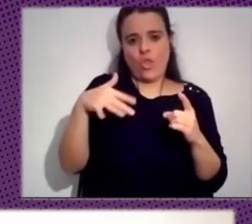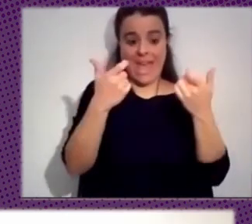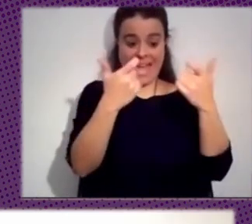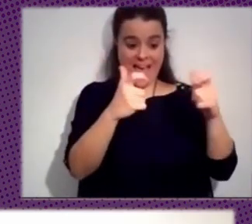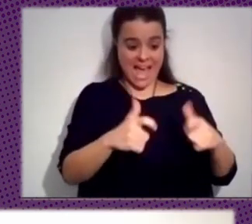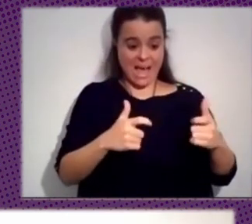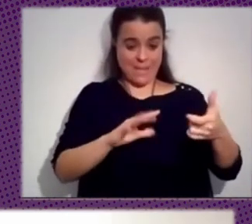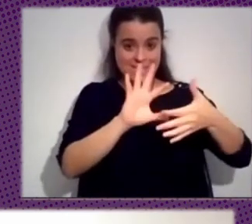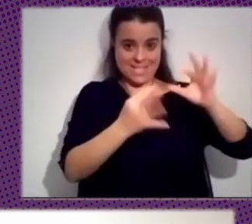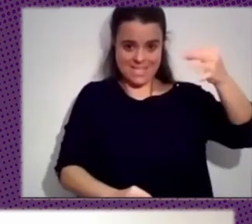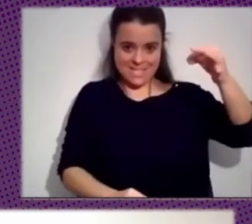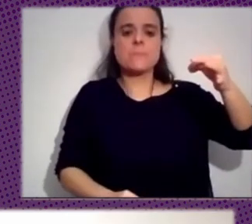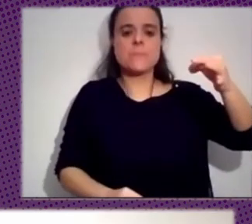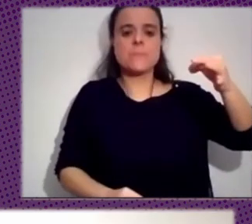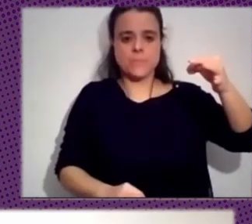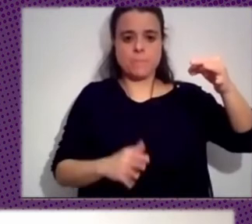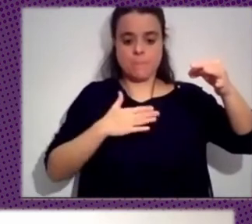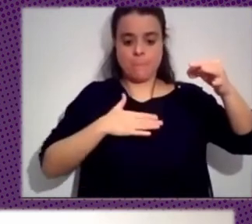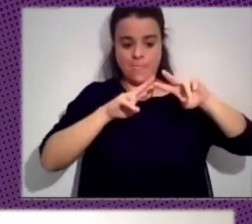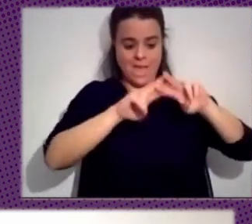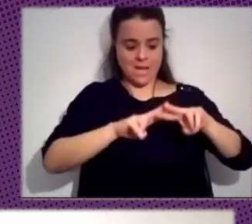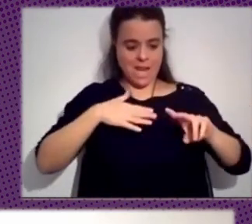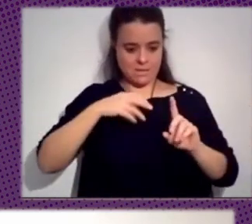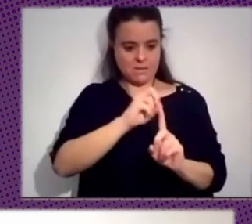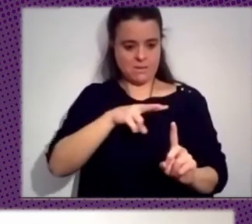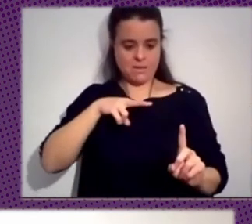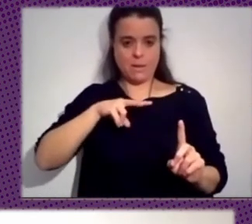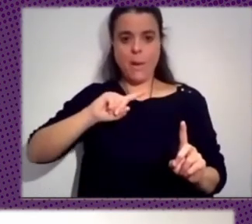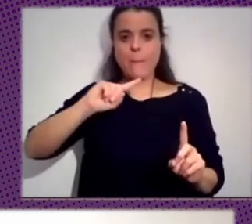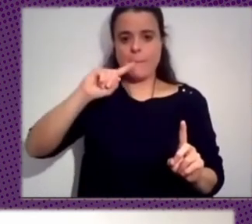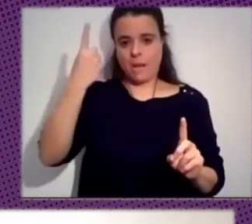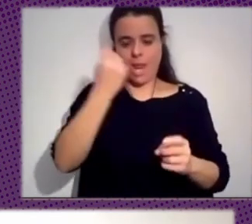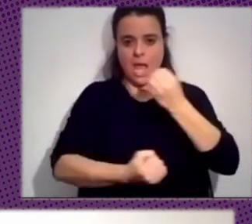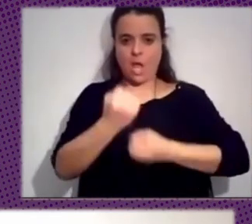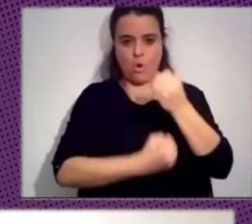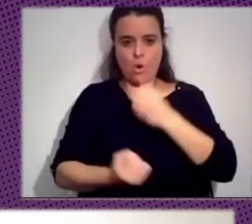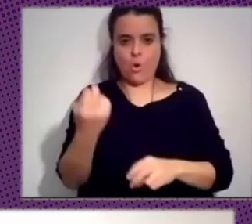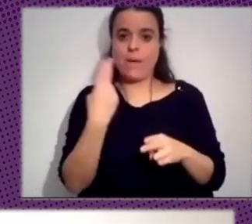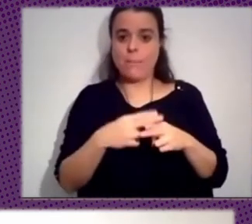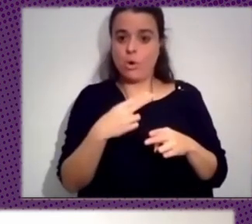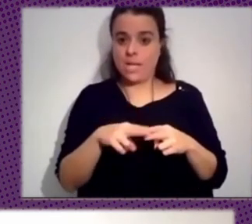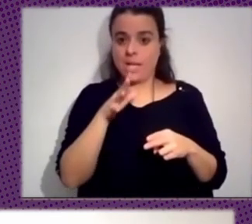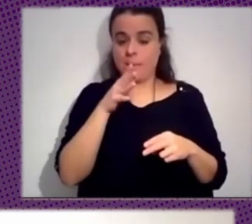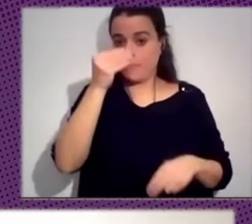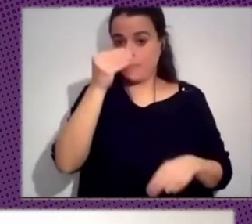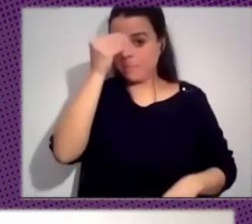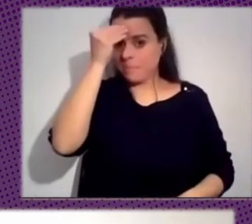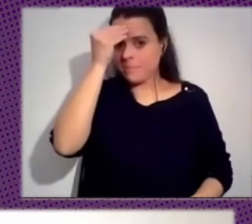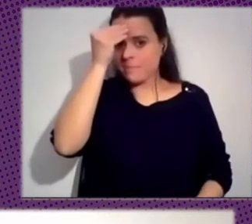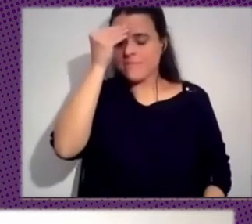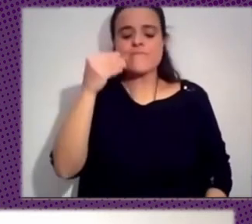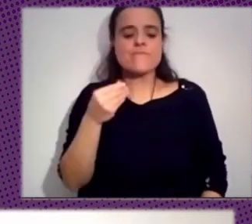cortes analíticos, es decir, nuestras miradas, pues la primera es la economía política, porque creemos que hay una